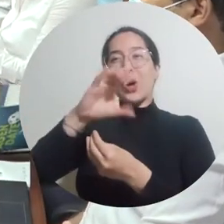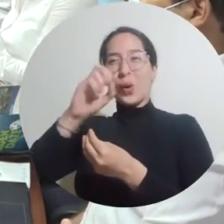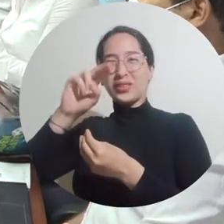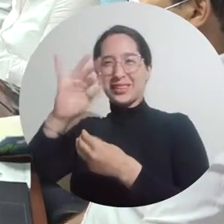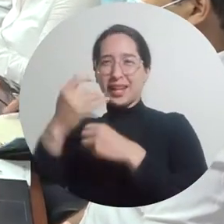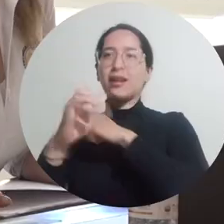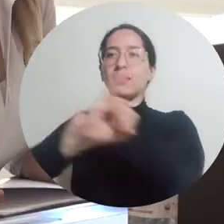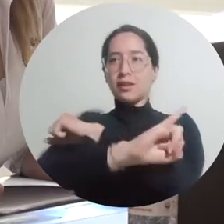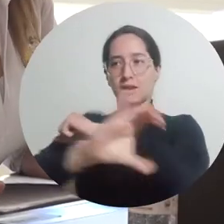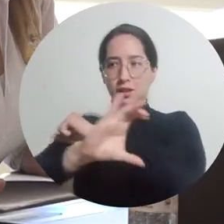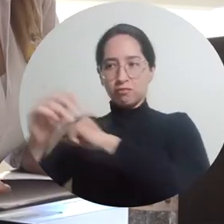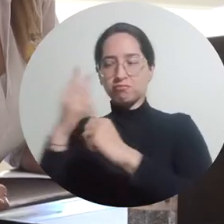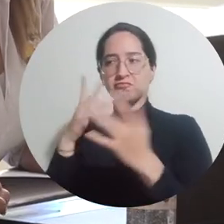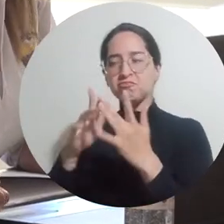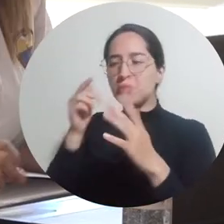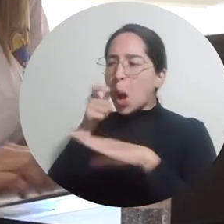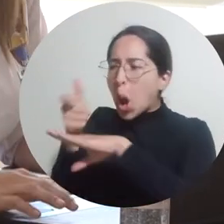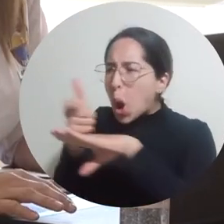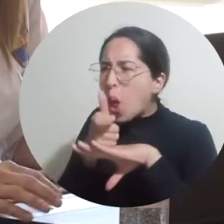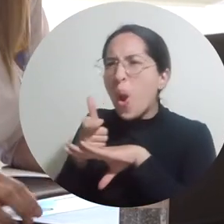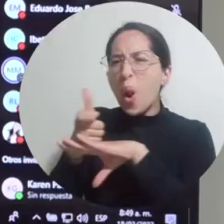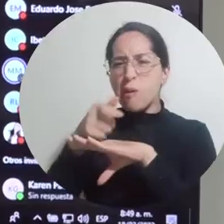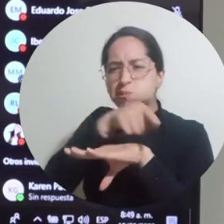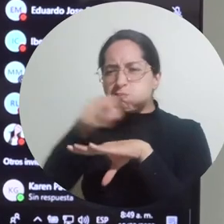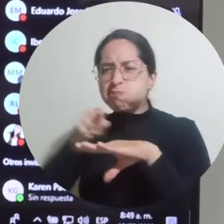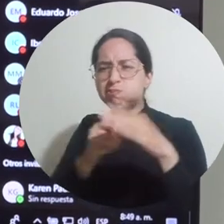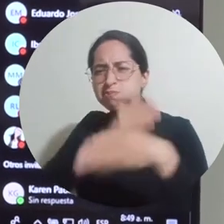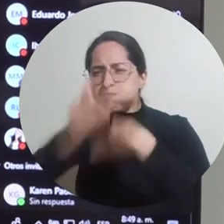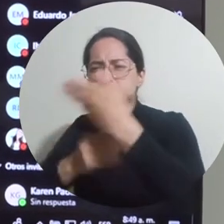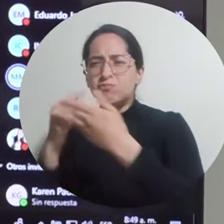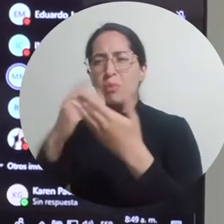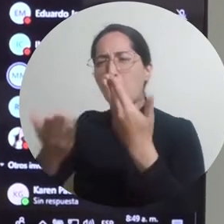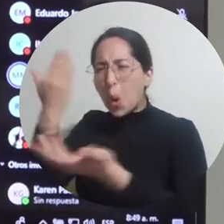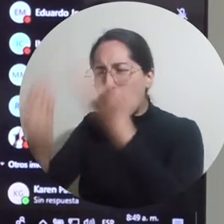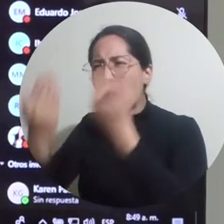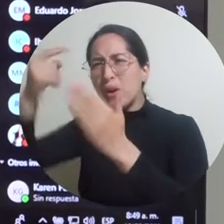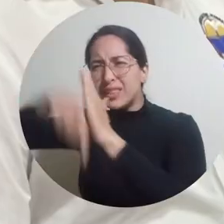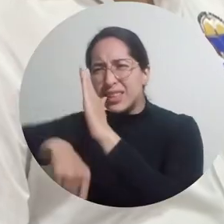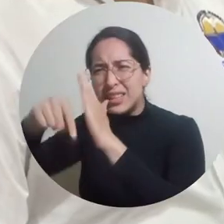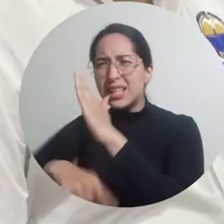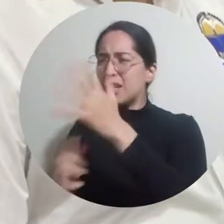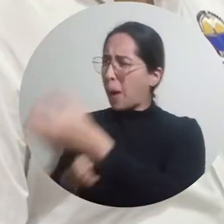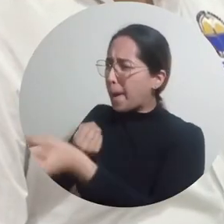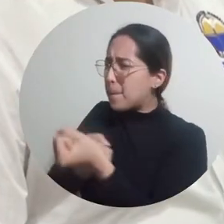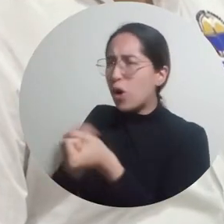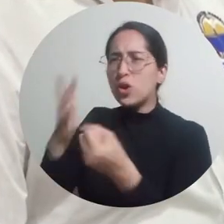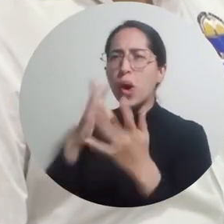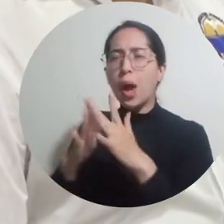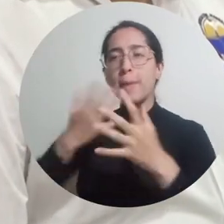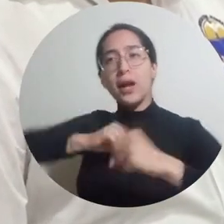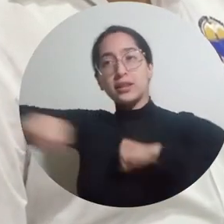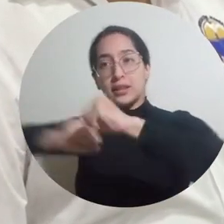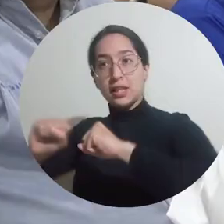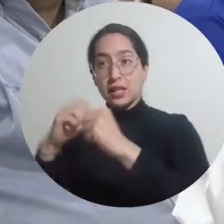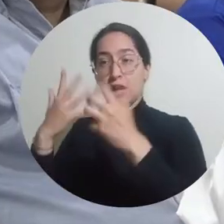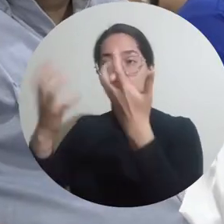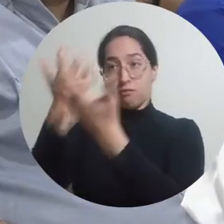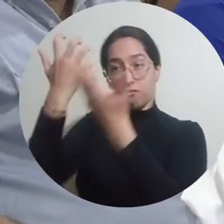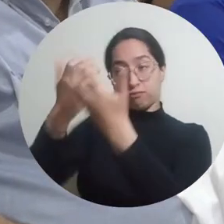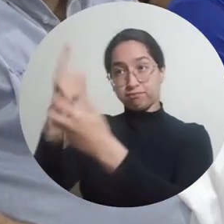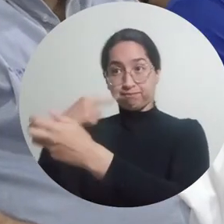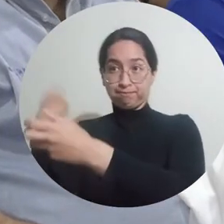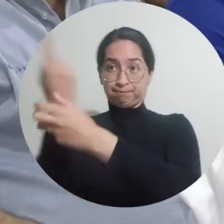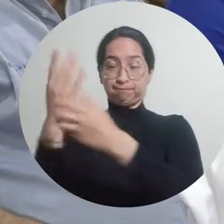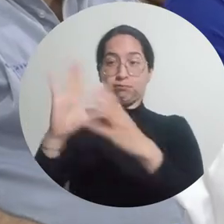se dio luego de evaluar los 21 macroprocesos misionales estratégicos de apoyo, control y evaluación del Sistema de Gestión Institucional